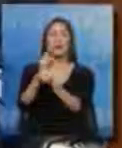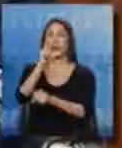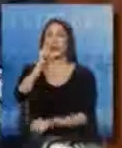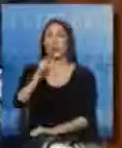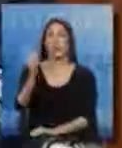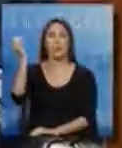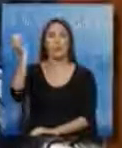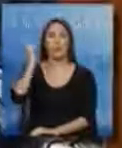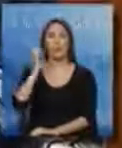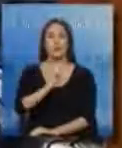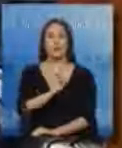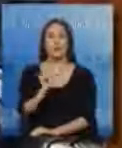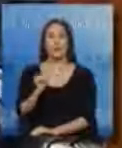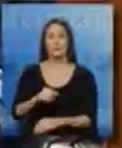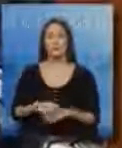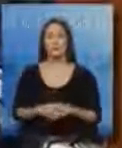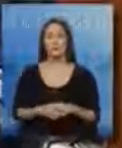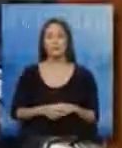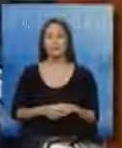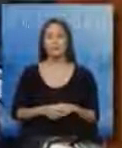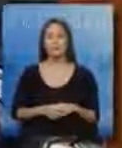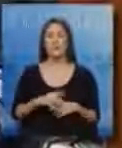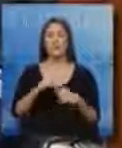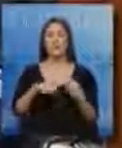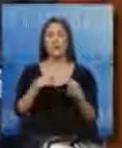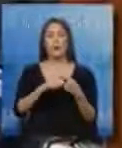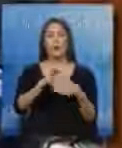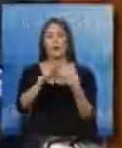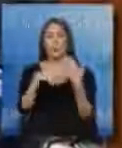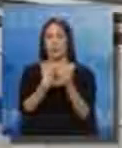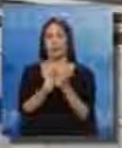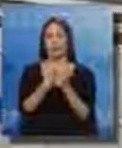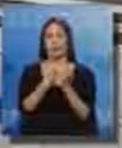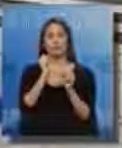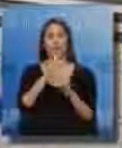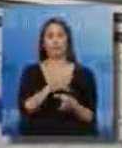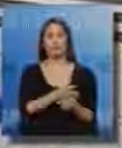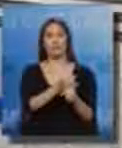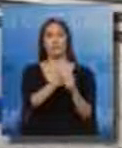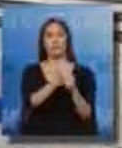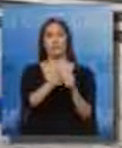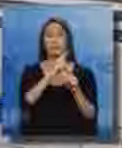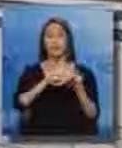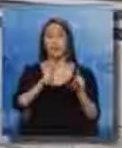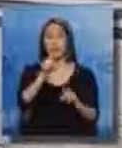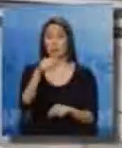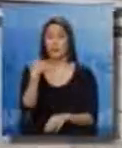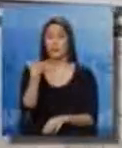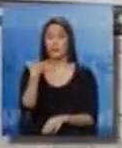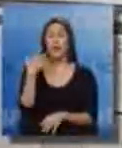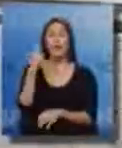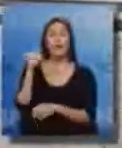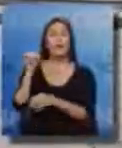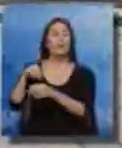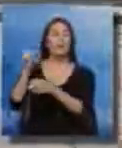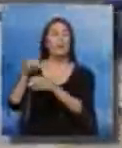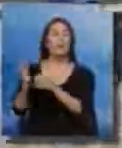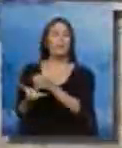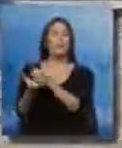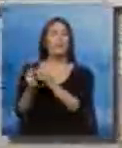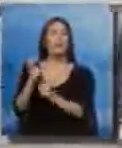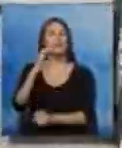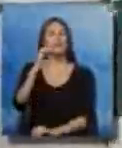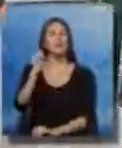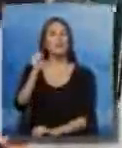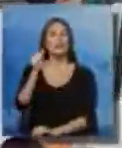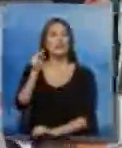E inmediatamente desde el mes número 4 hasta el mes número 8 está totalmente protegido. Hay que aclarar que quienes tengan fondos de cesantía hasta la fecha en que posiblemente